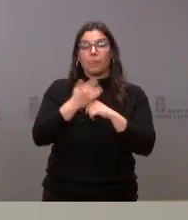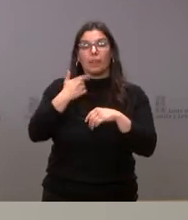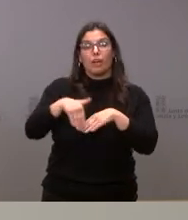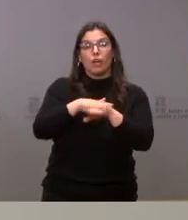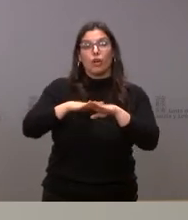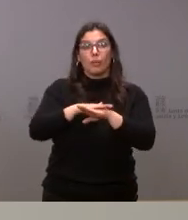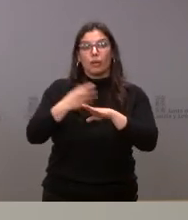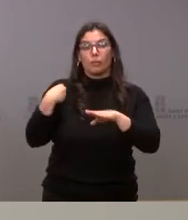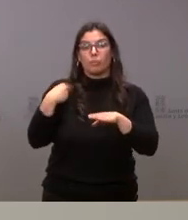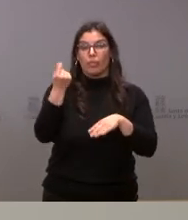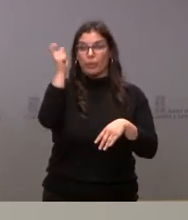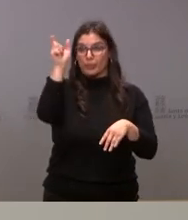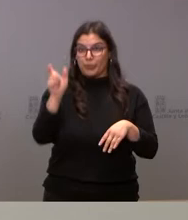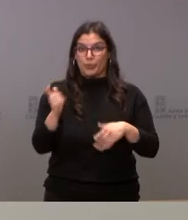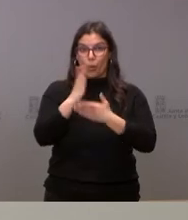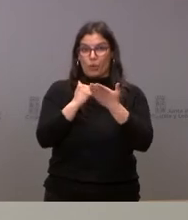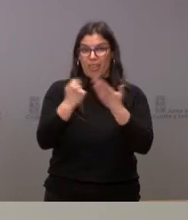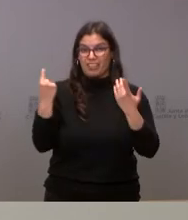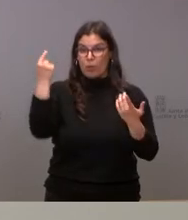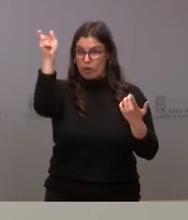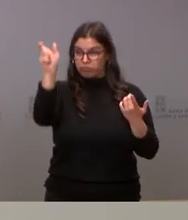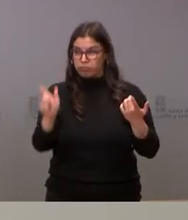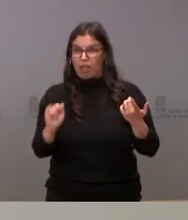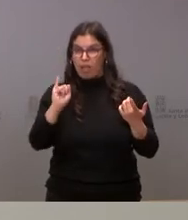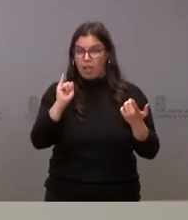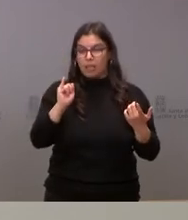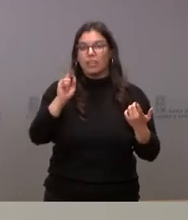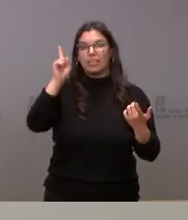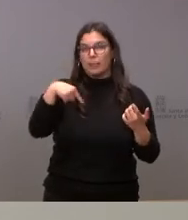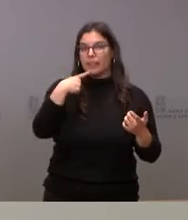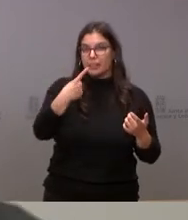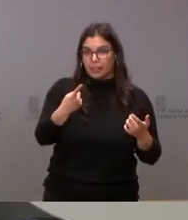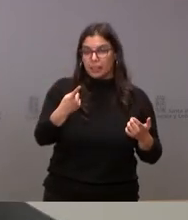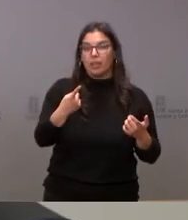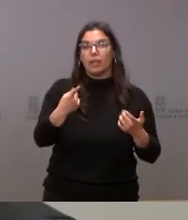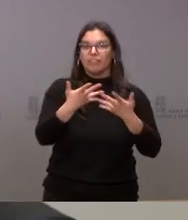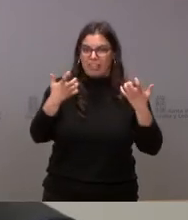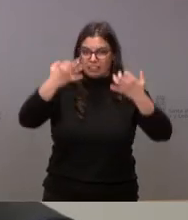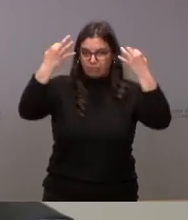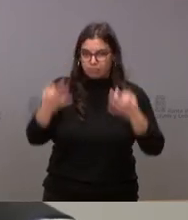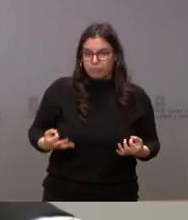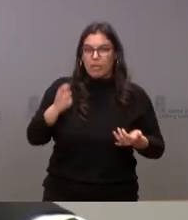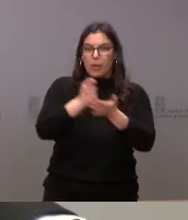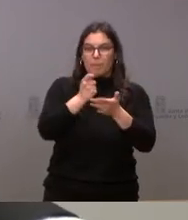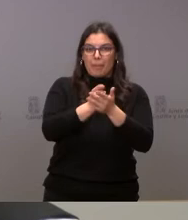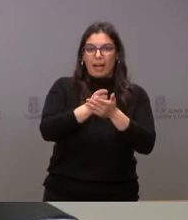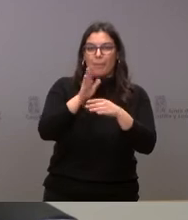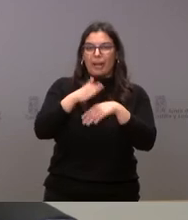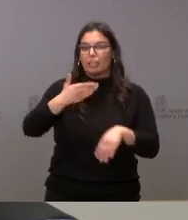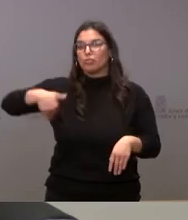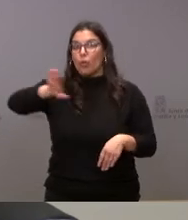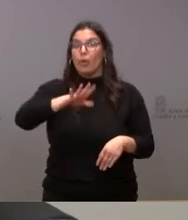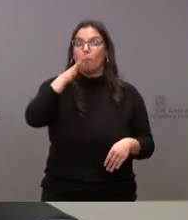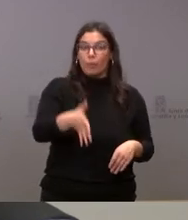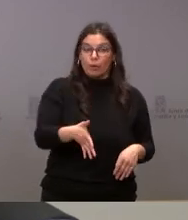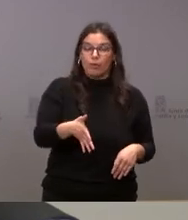de las cantidades que corresponden a cada una de las comunidades autónomas y expresamente también se dice que la causa y origen, finalmente, del pago generalizado ha sido el